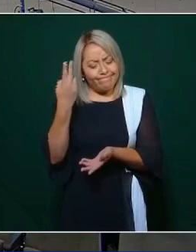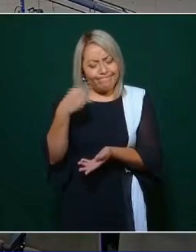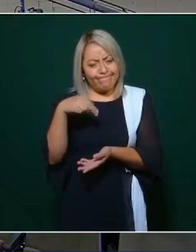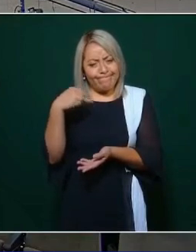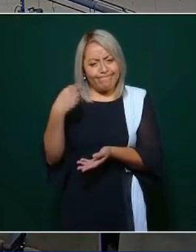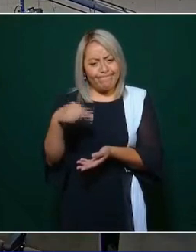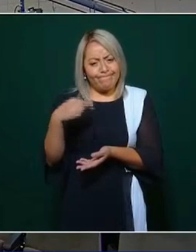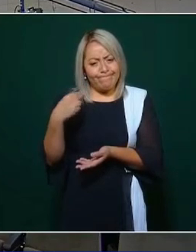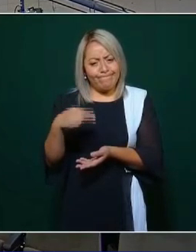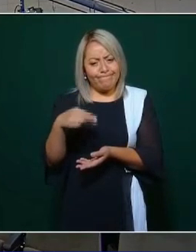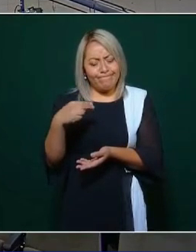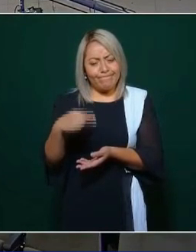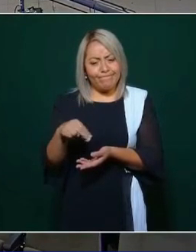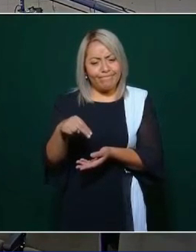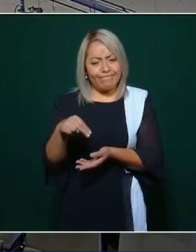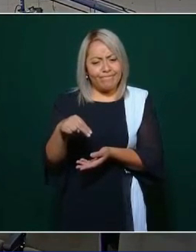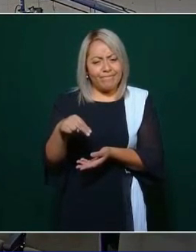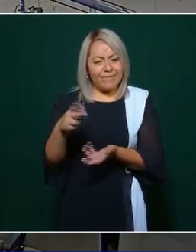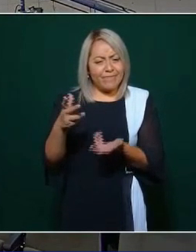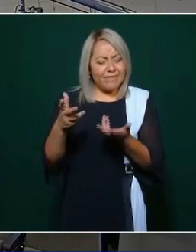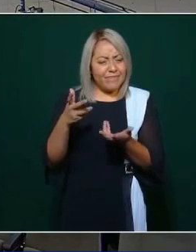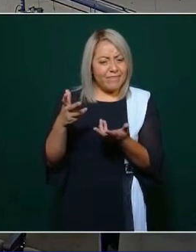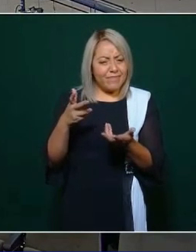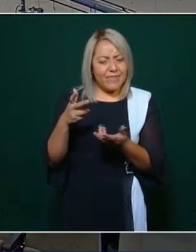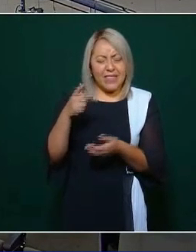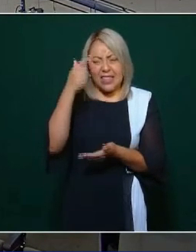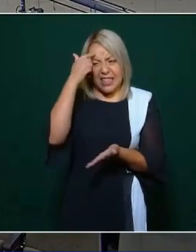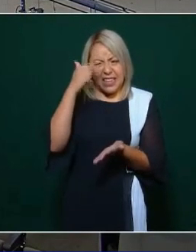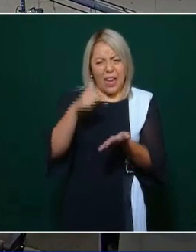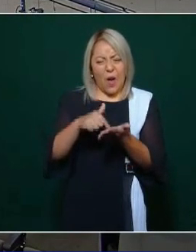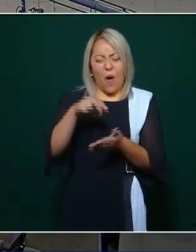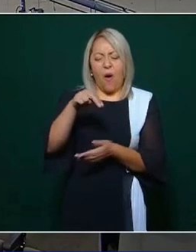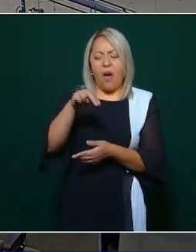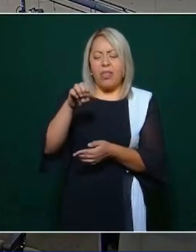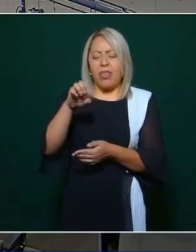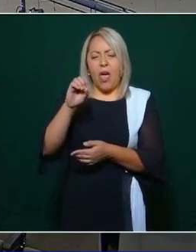pues el neoporfirismo.